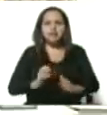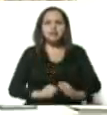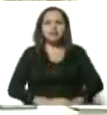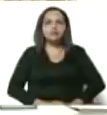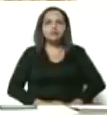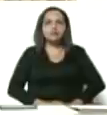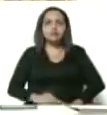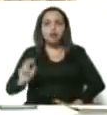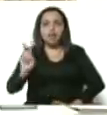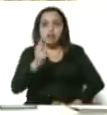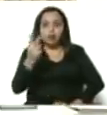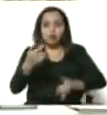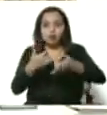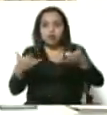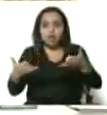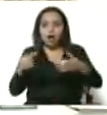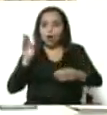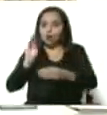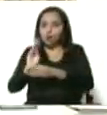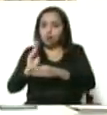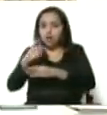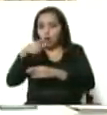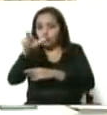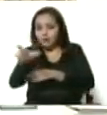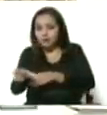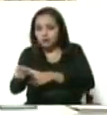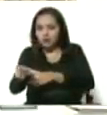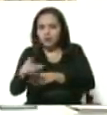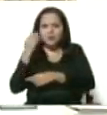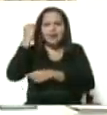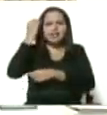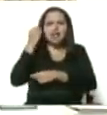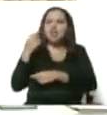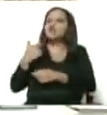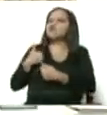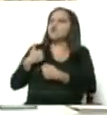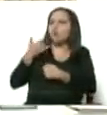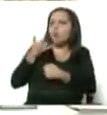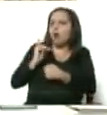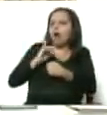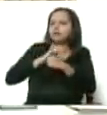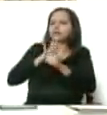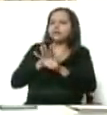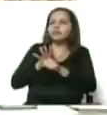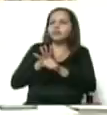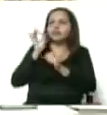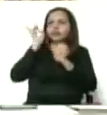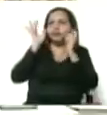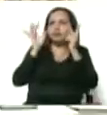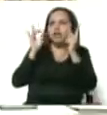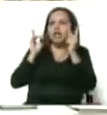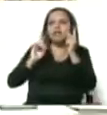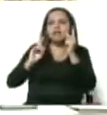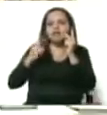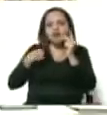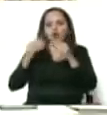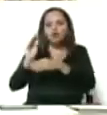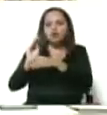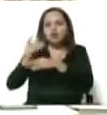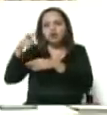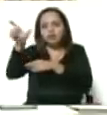Segunda línea. Cuidar a los demás. Como que uno lo tuviera. Y uno cuida a los demás. No se le acerca.